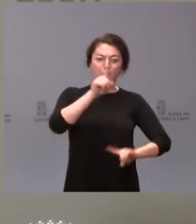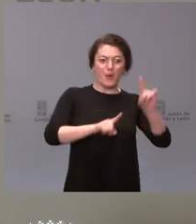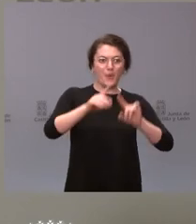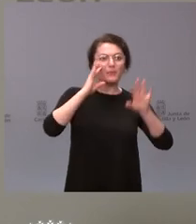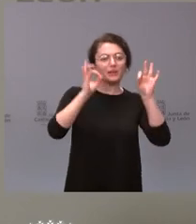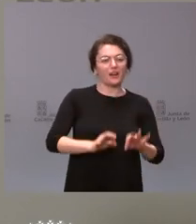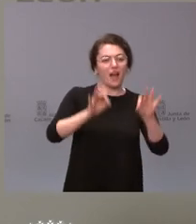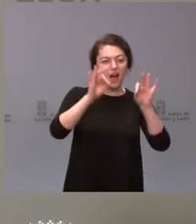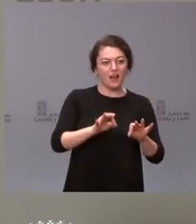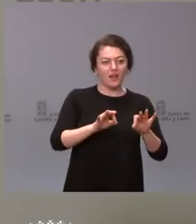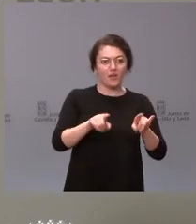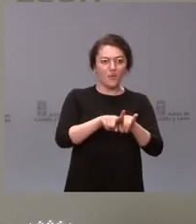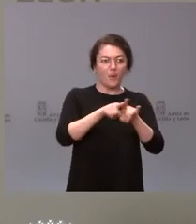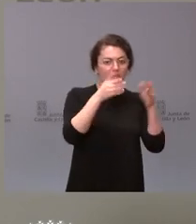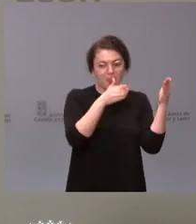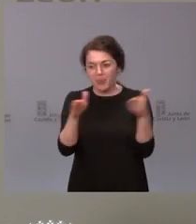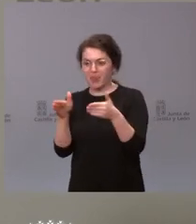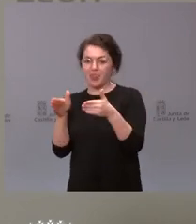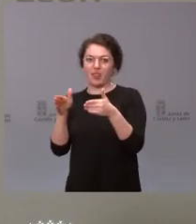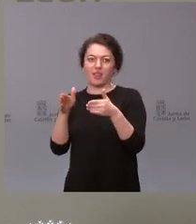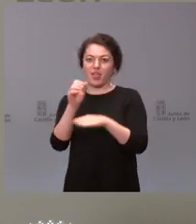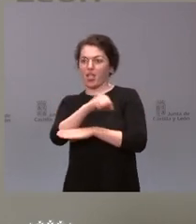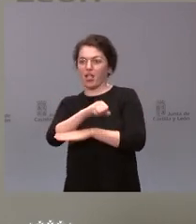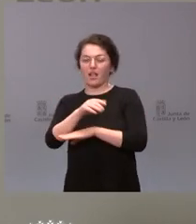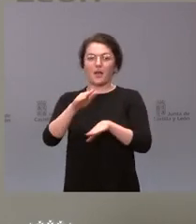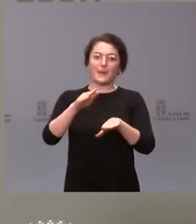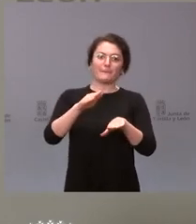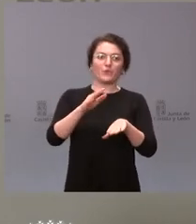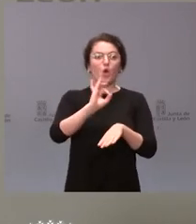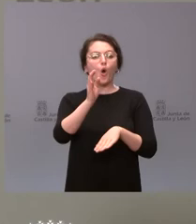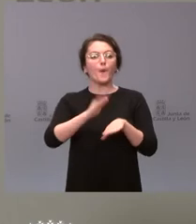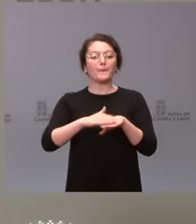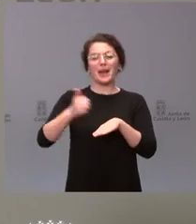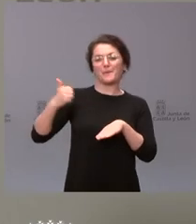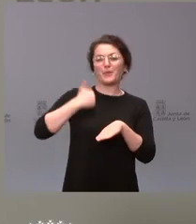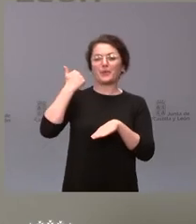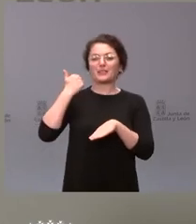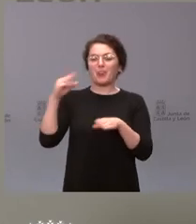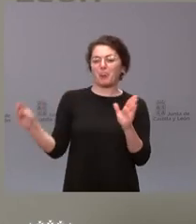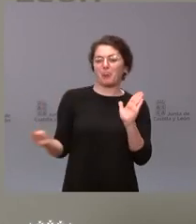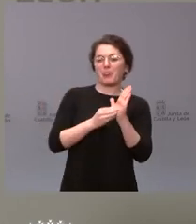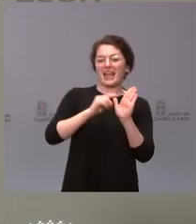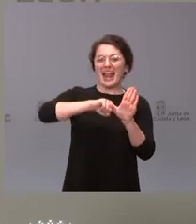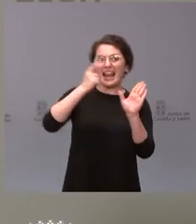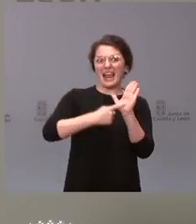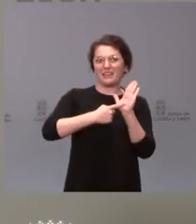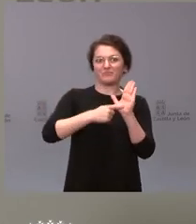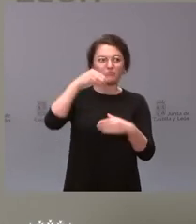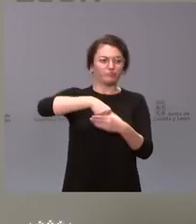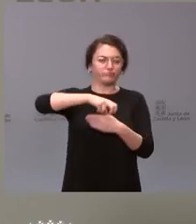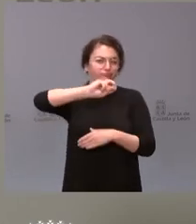o para introducirlo dentro de unas leyes con contenido muy diverso y se